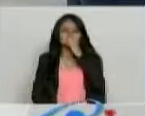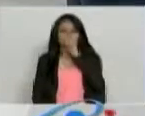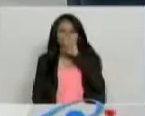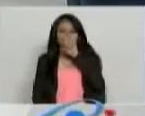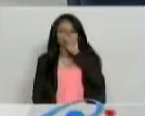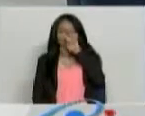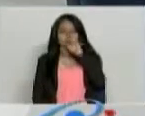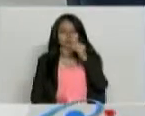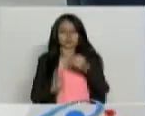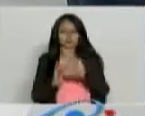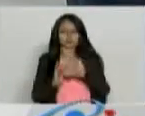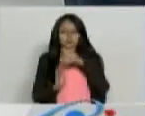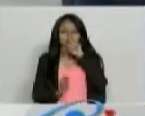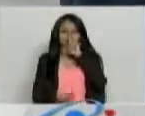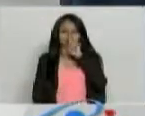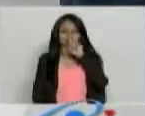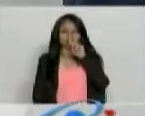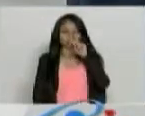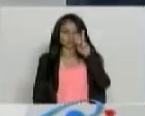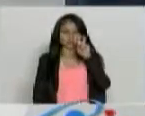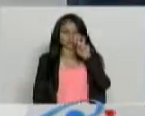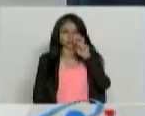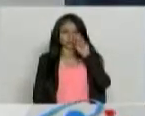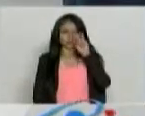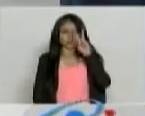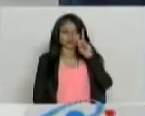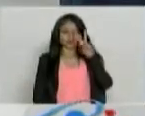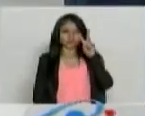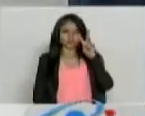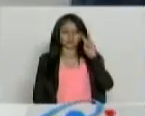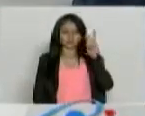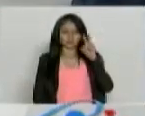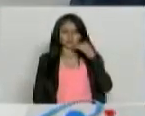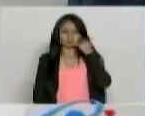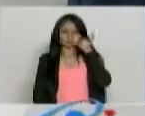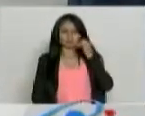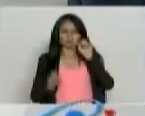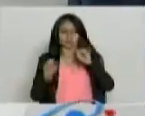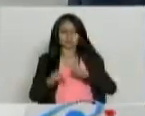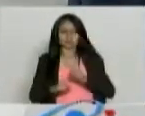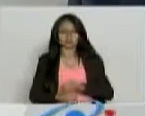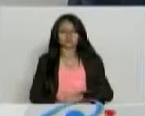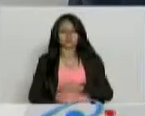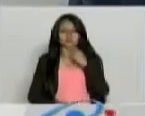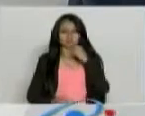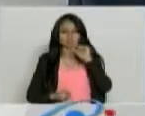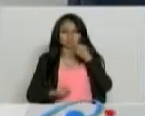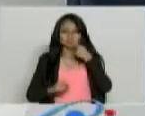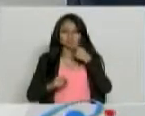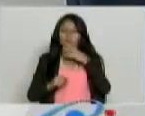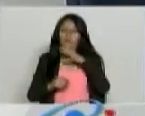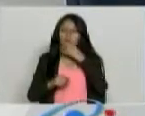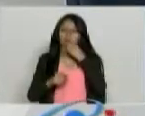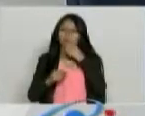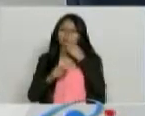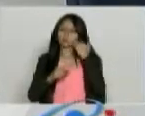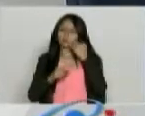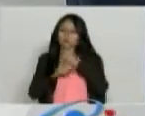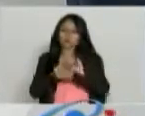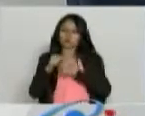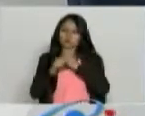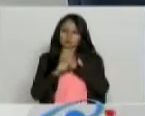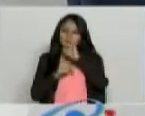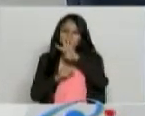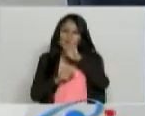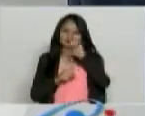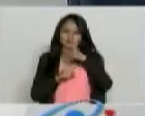018000-127-127-222. Me faltaron esos 2-2-2. Doctor Rojas, tengo 43 años de edad, género femenino,